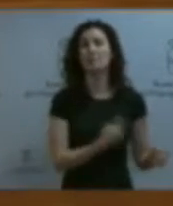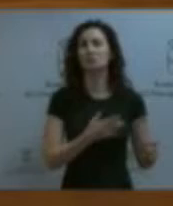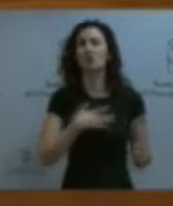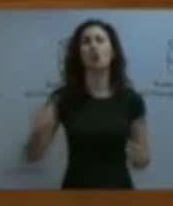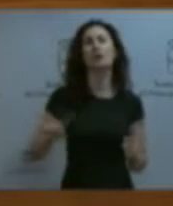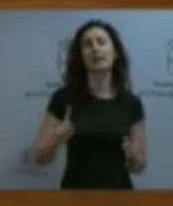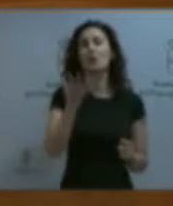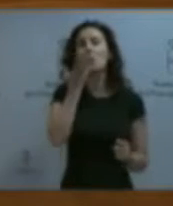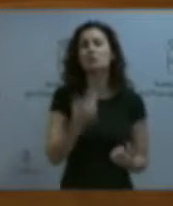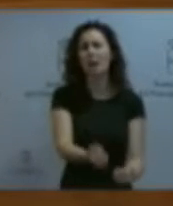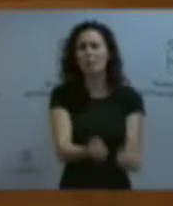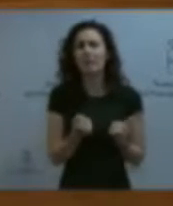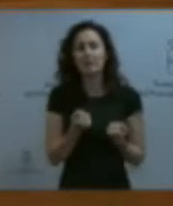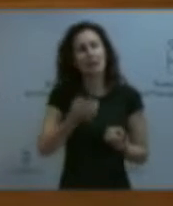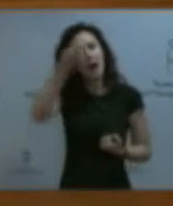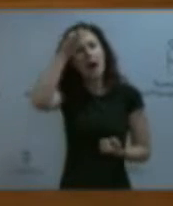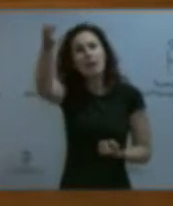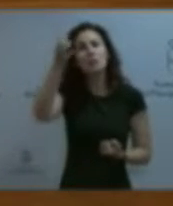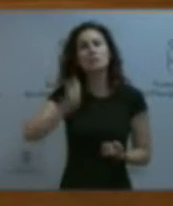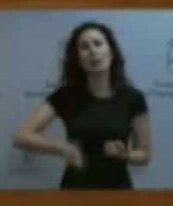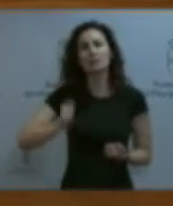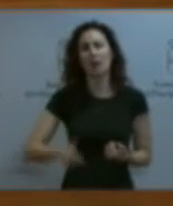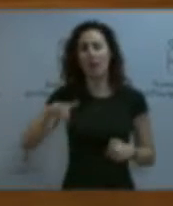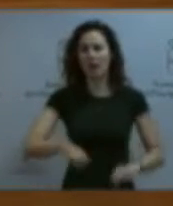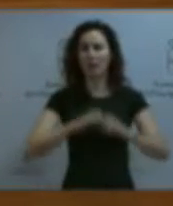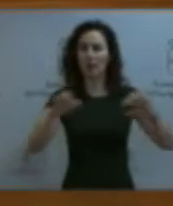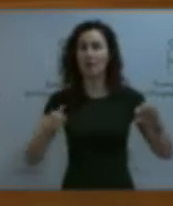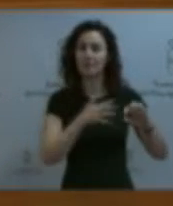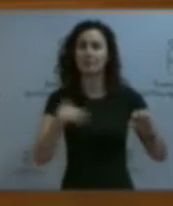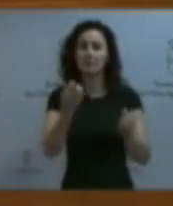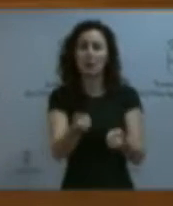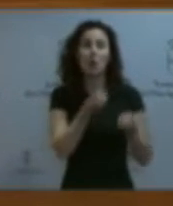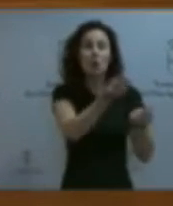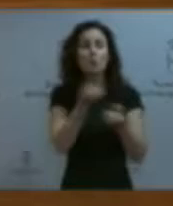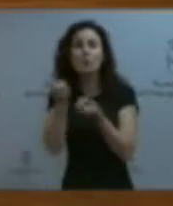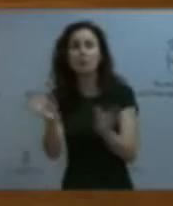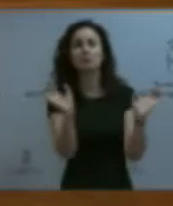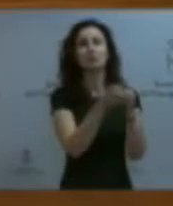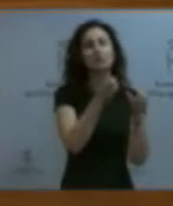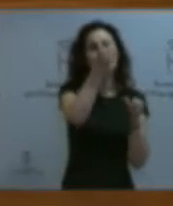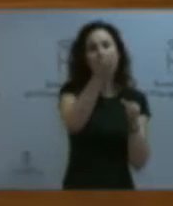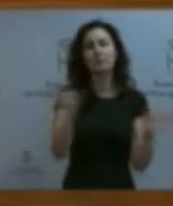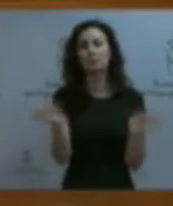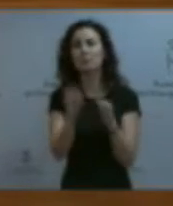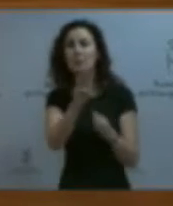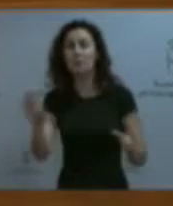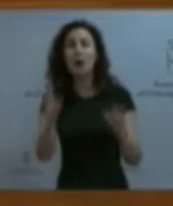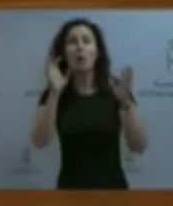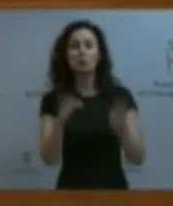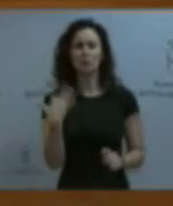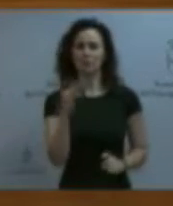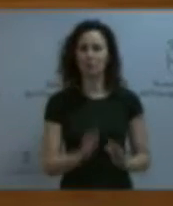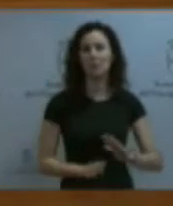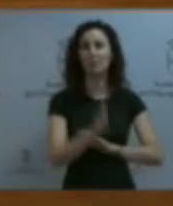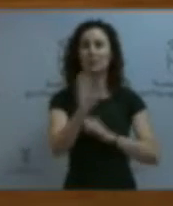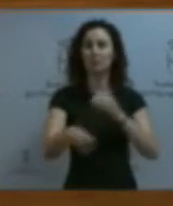algo que ya resulta demasiado habitual en los últimos tiempos en esta Cámara. Queremos trasladar a ambos grupos políticos el carácter propositivo, positivo y de progreso que